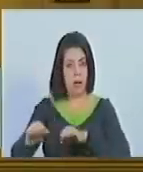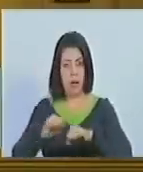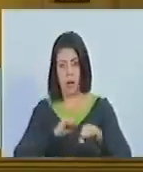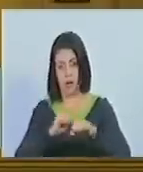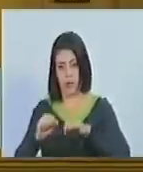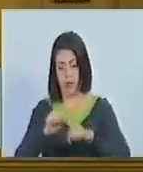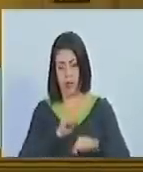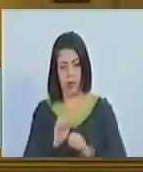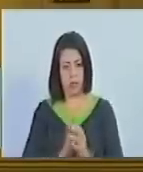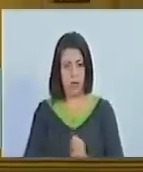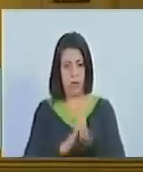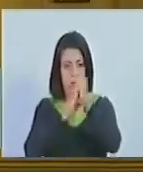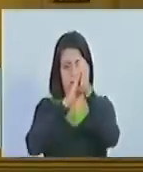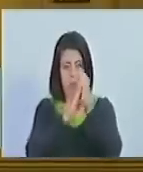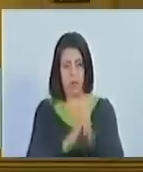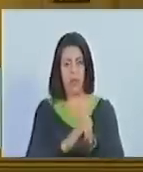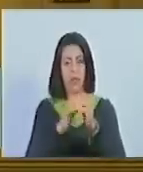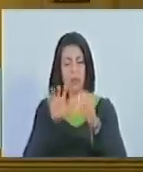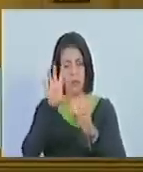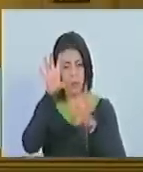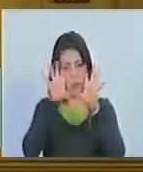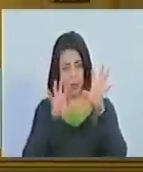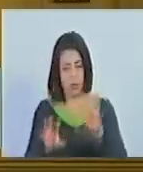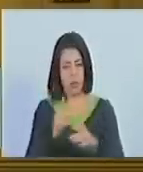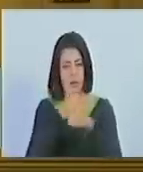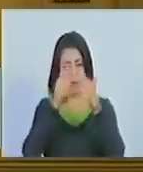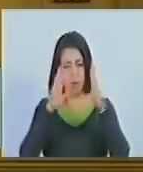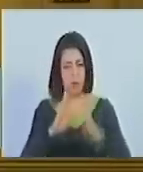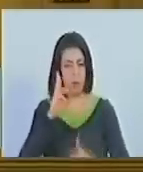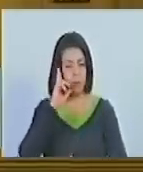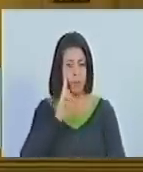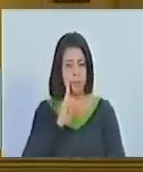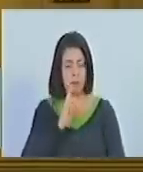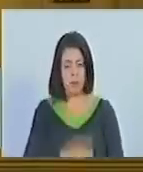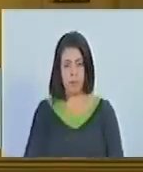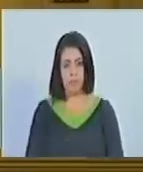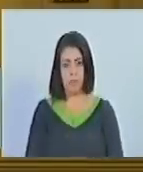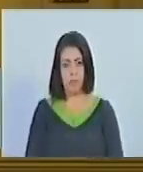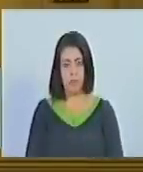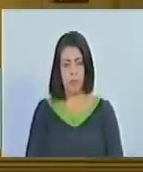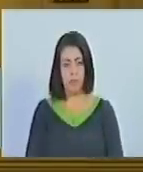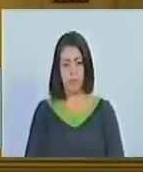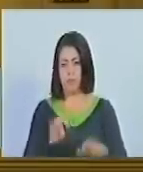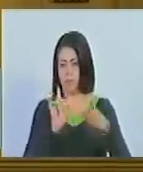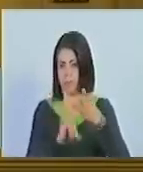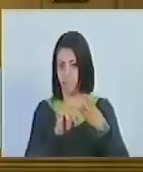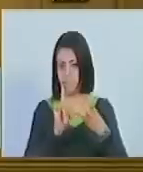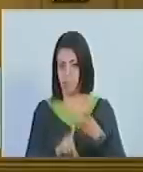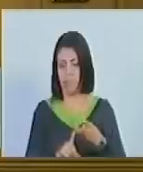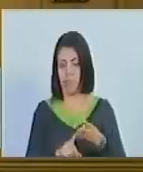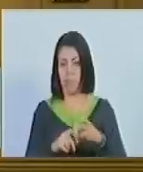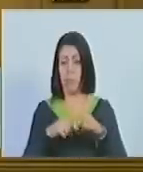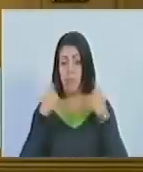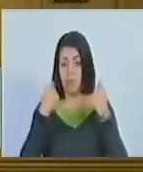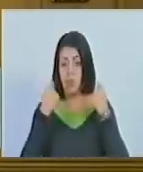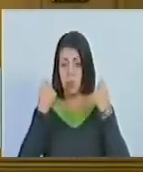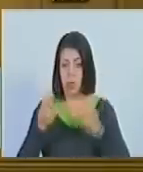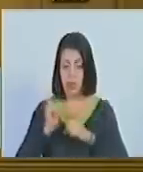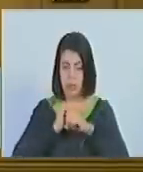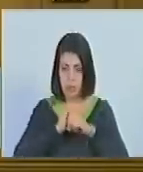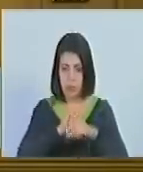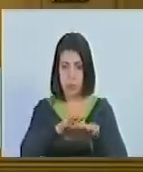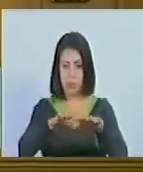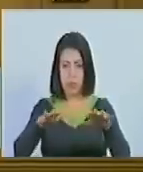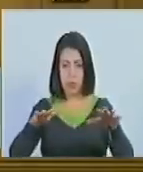como líder continental de nuestro libertador Simón Bolívar tercero publicar el presente